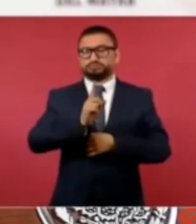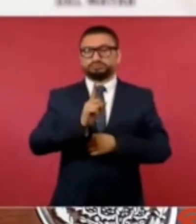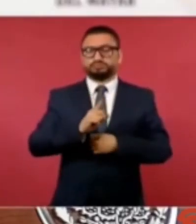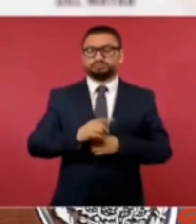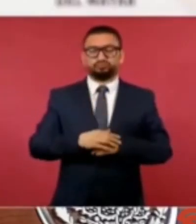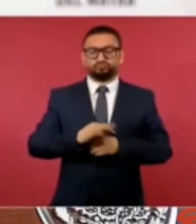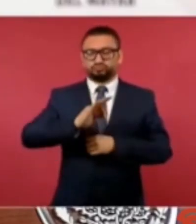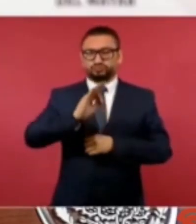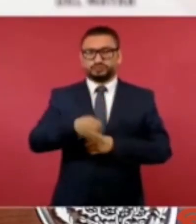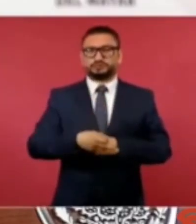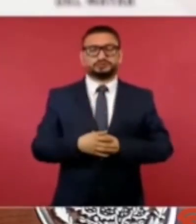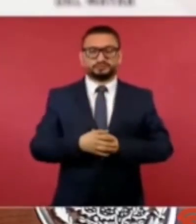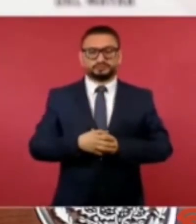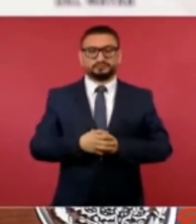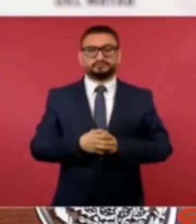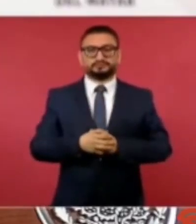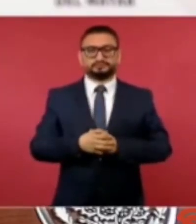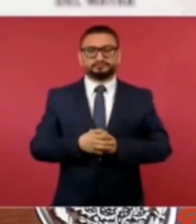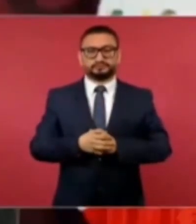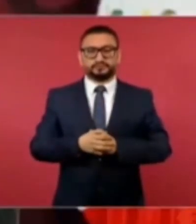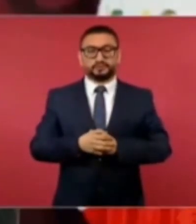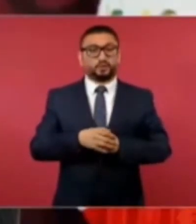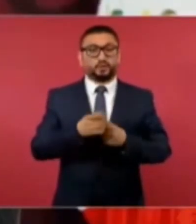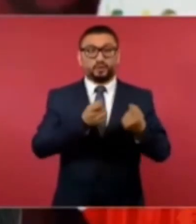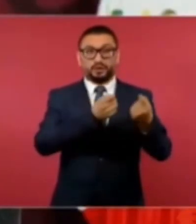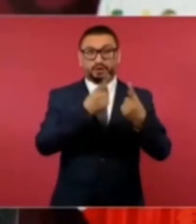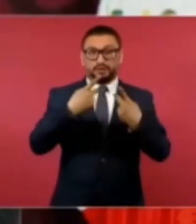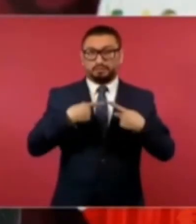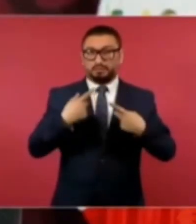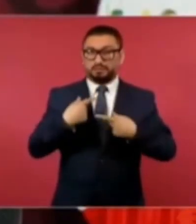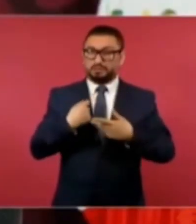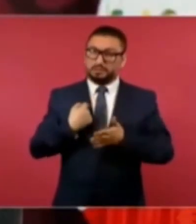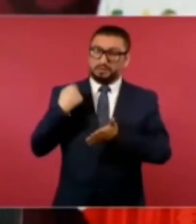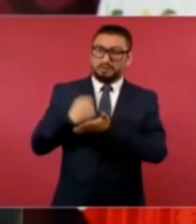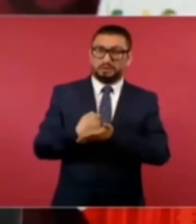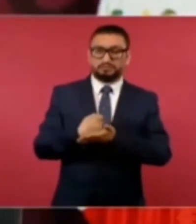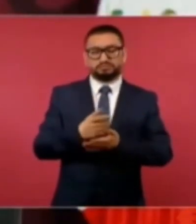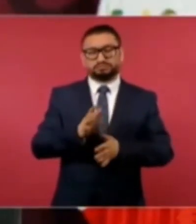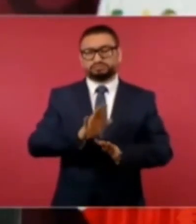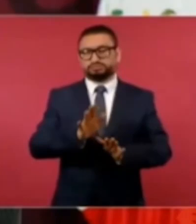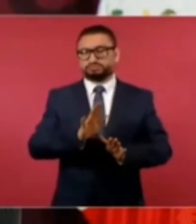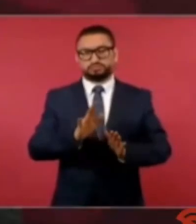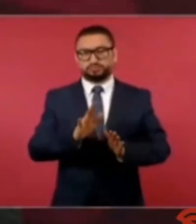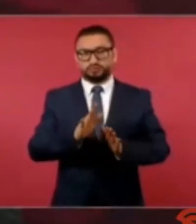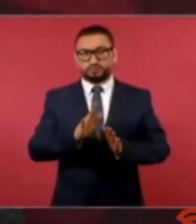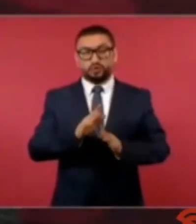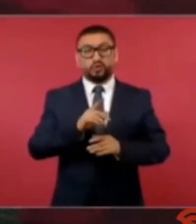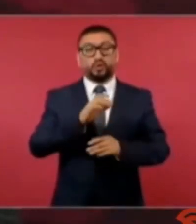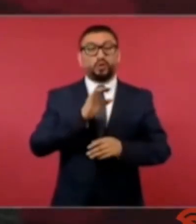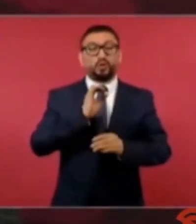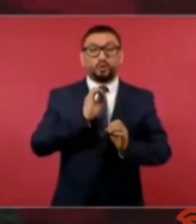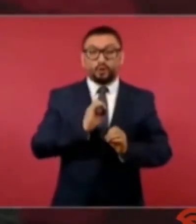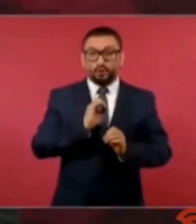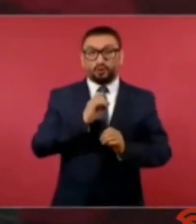y al autoritarismo y a la deshonestidad